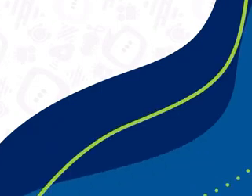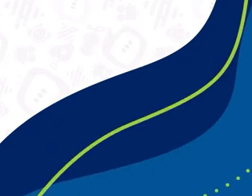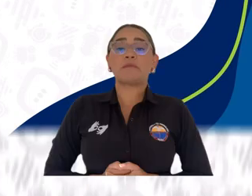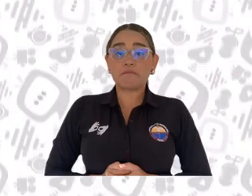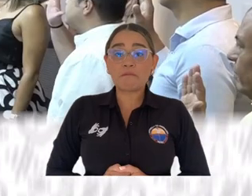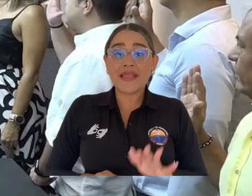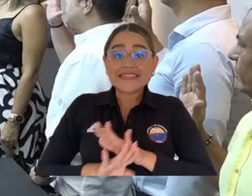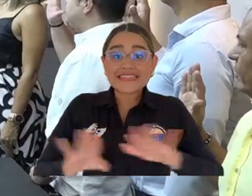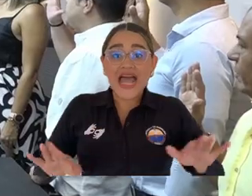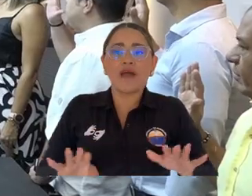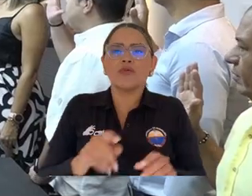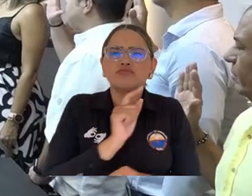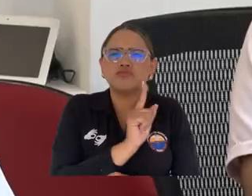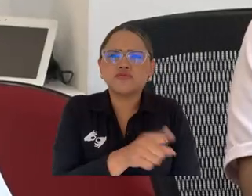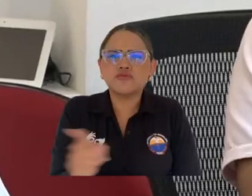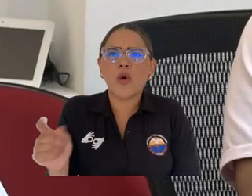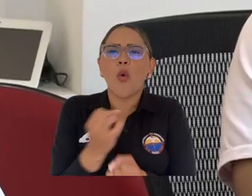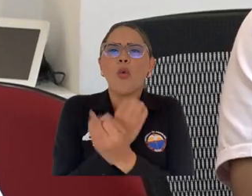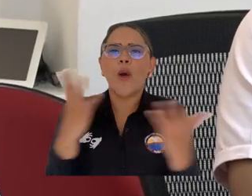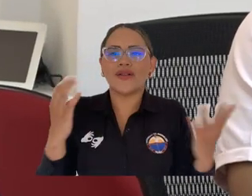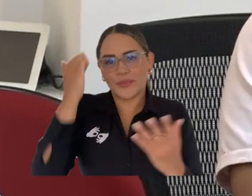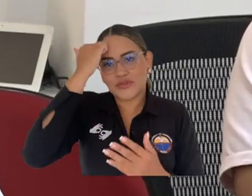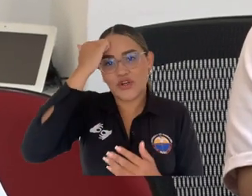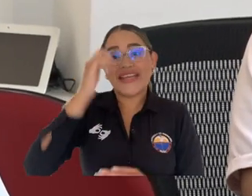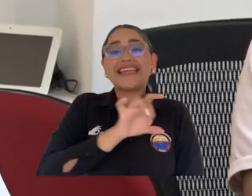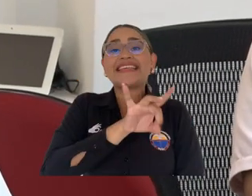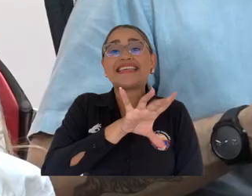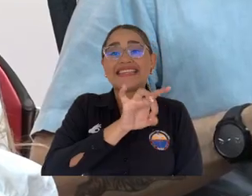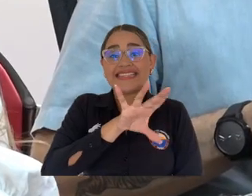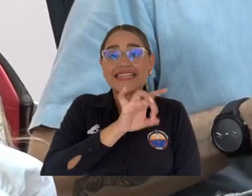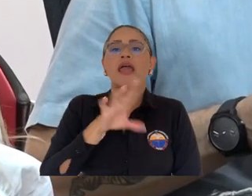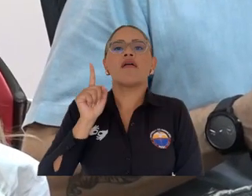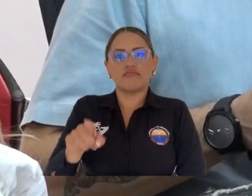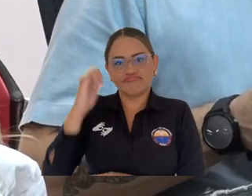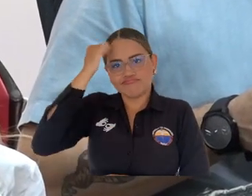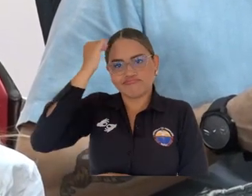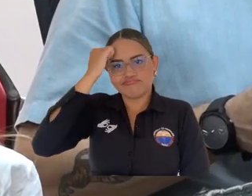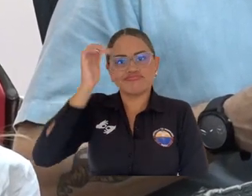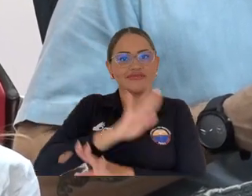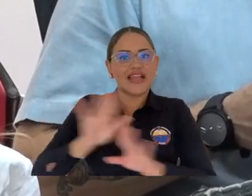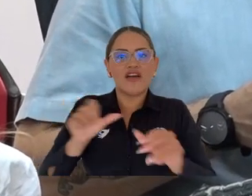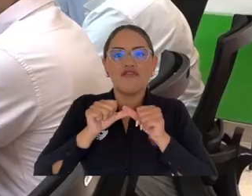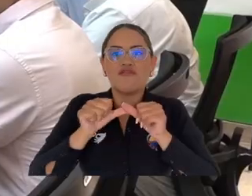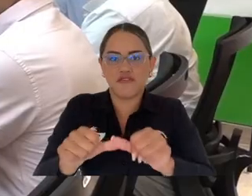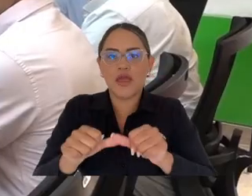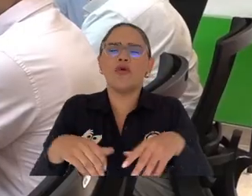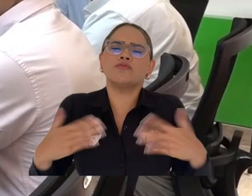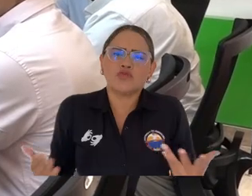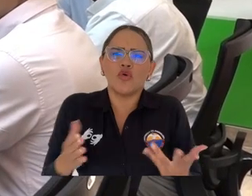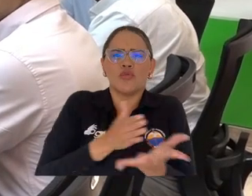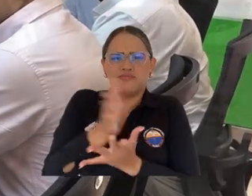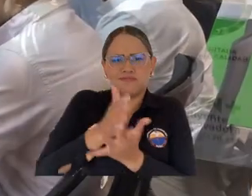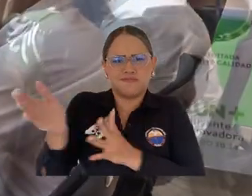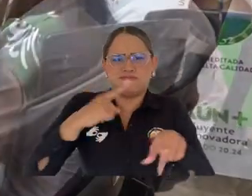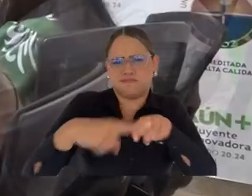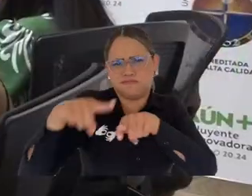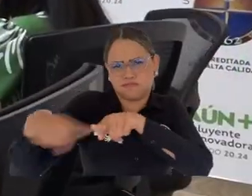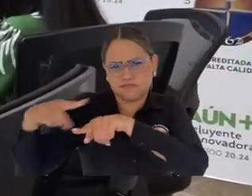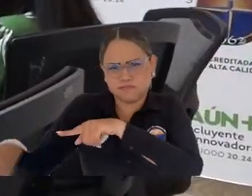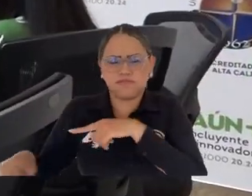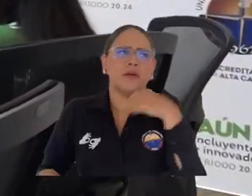En esta ocasión fueron 15 los docentes posesionados ante el rector Pablo Vera Salazar, distribuidos en diversas áreas